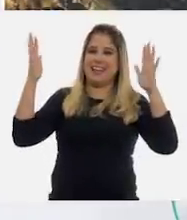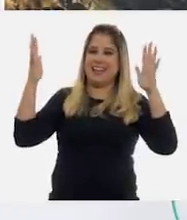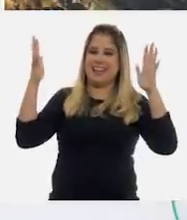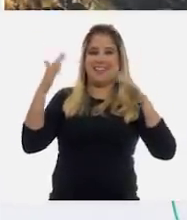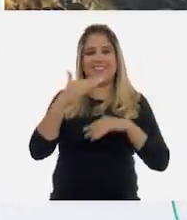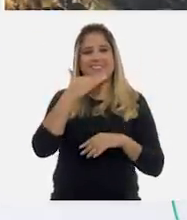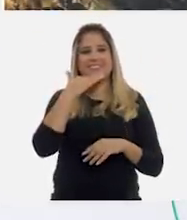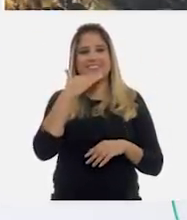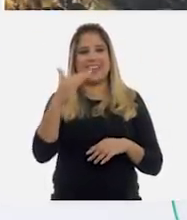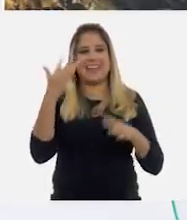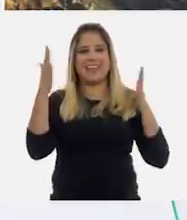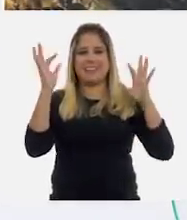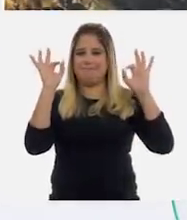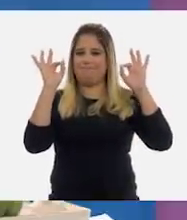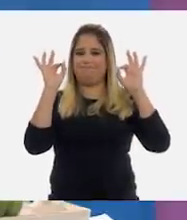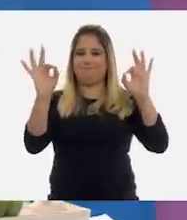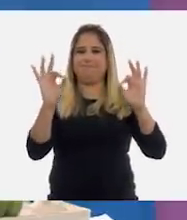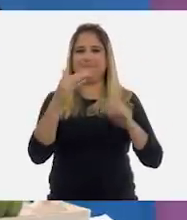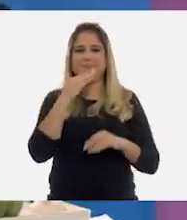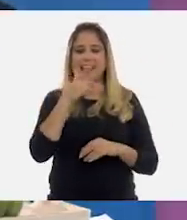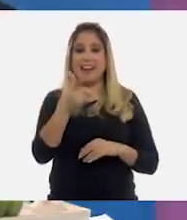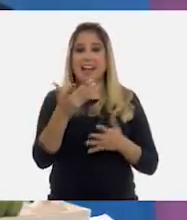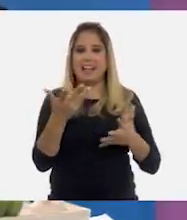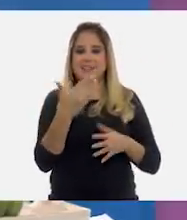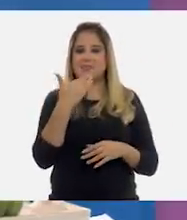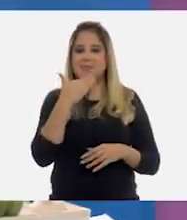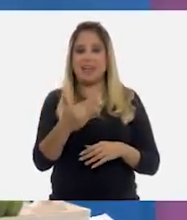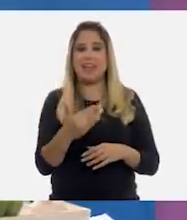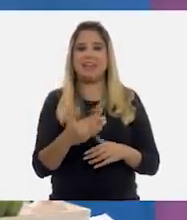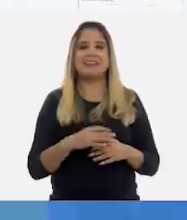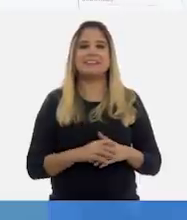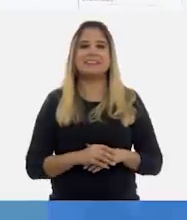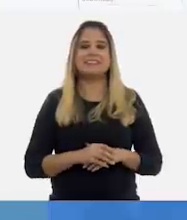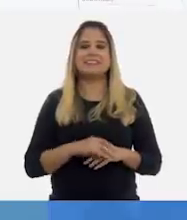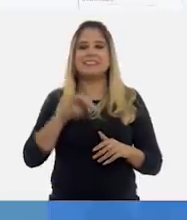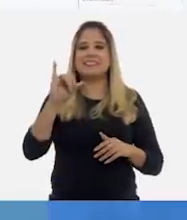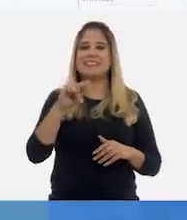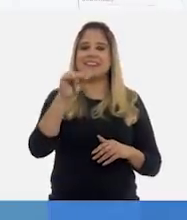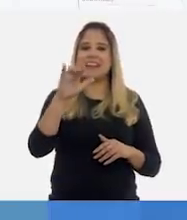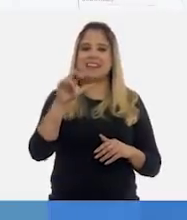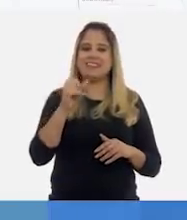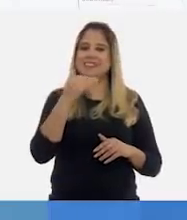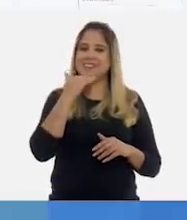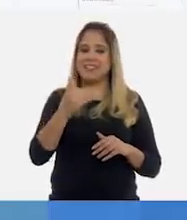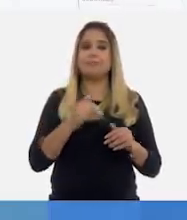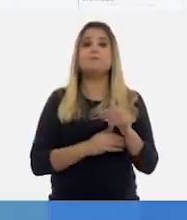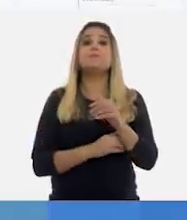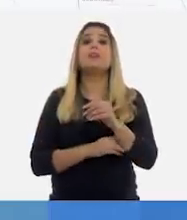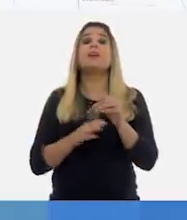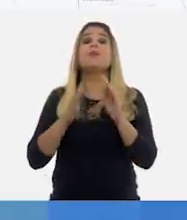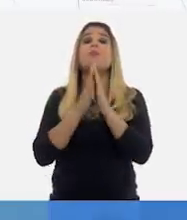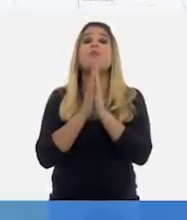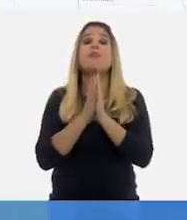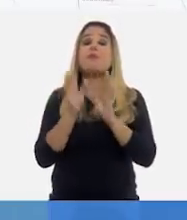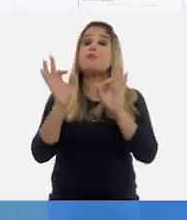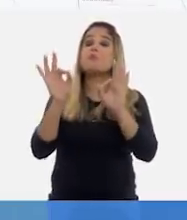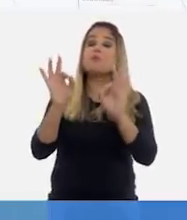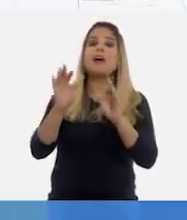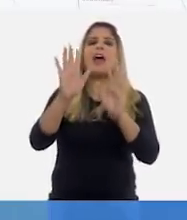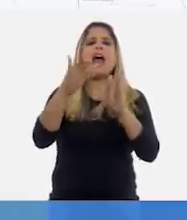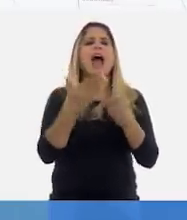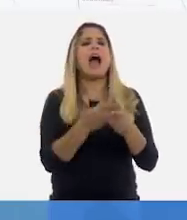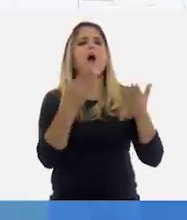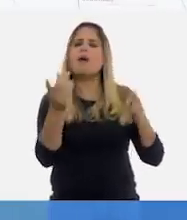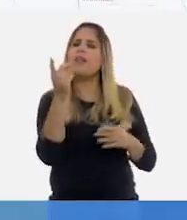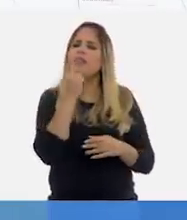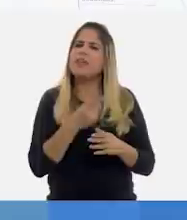bien. logré. Excelente. Muy buen trabajo. Muy bien, Juan Carlos. Muchas gracias, maestra. Por favor, excelente. Dime, ahora